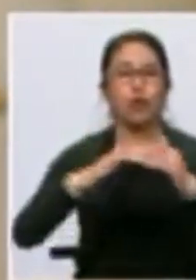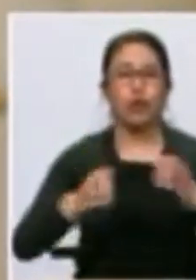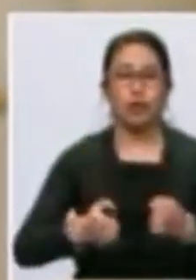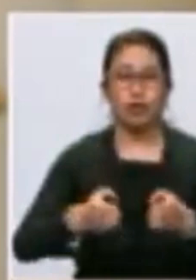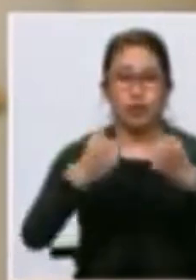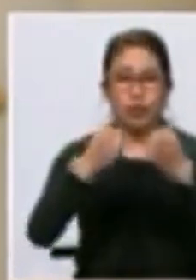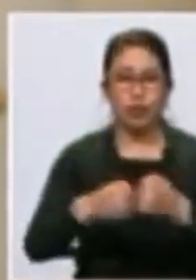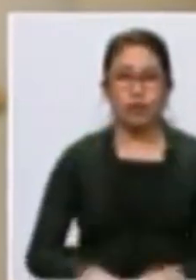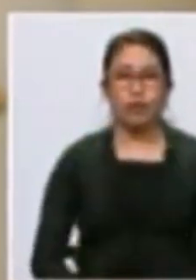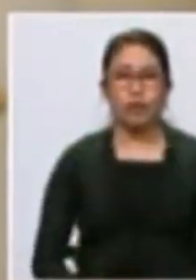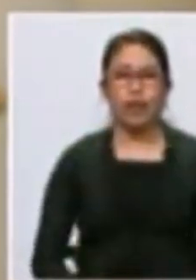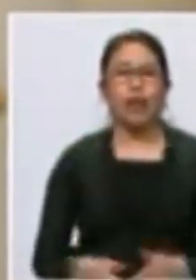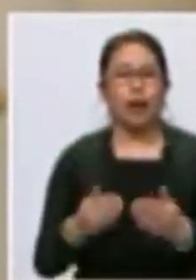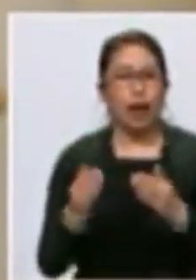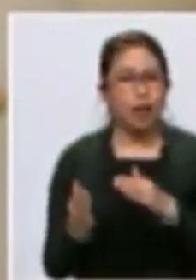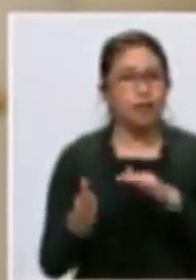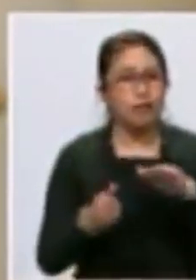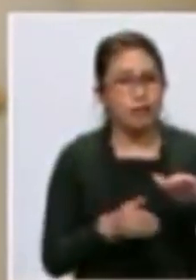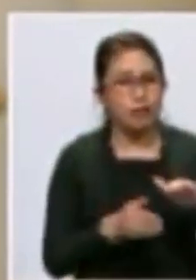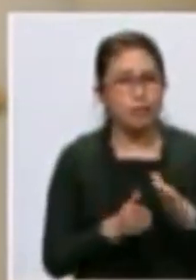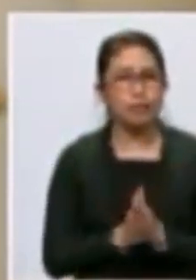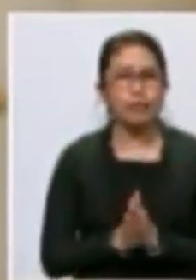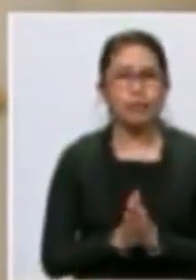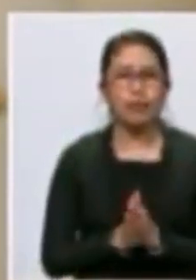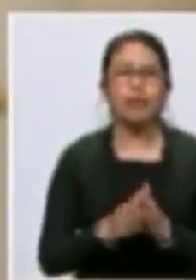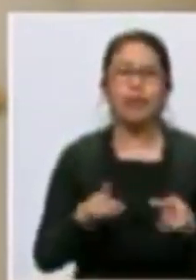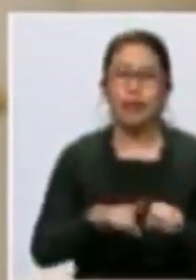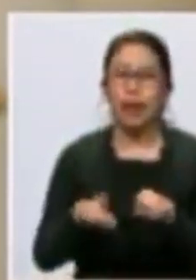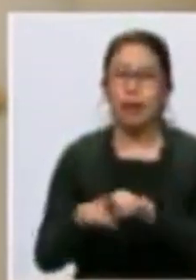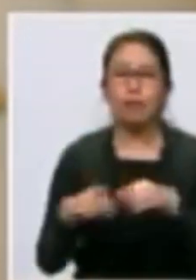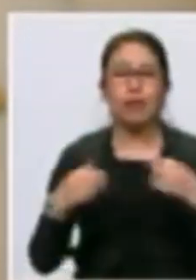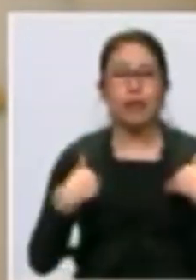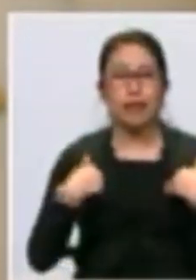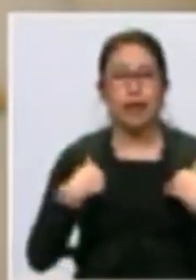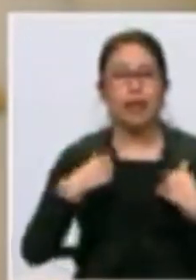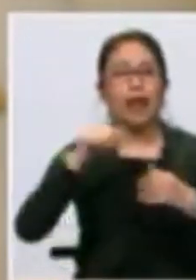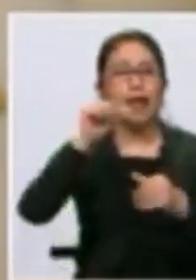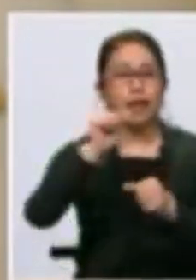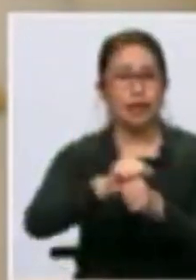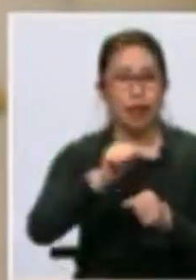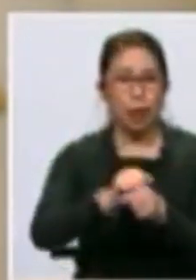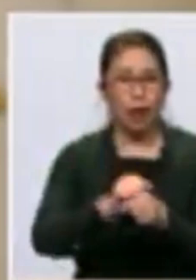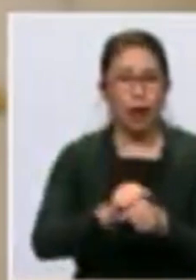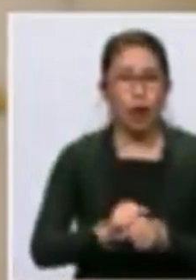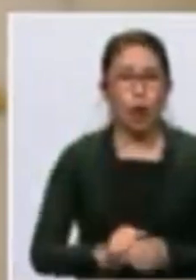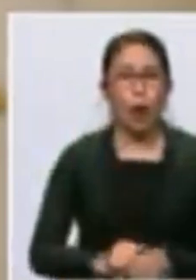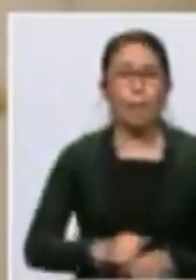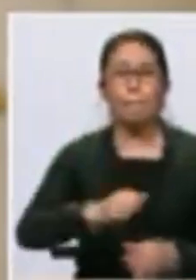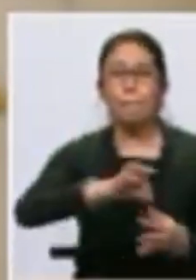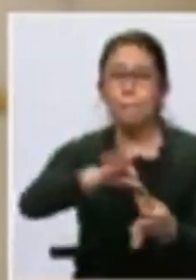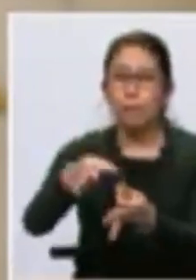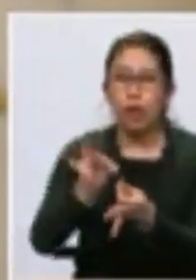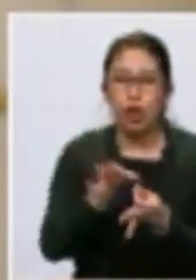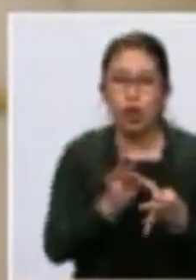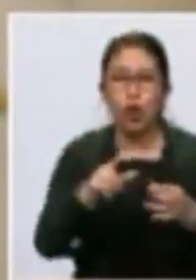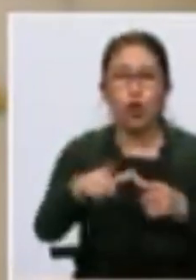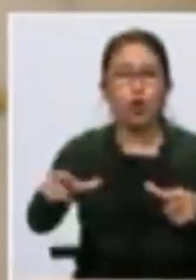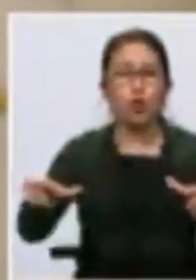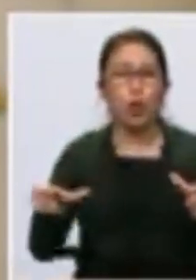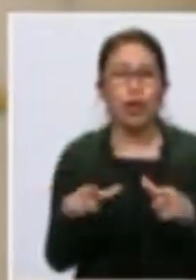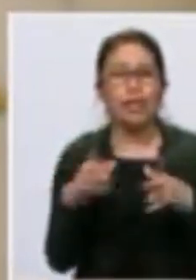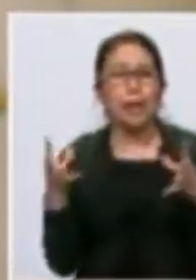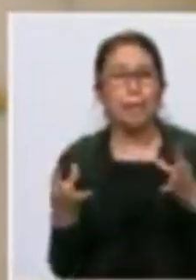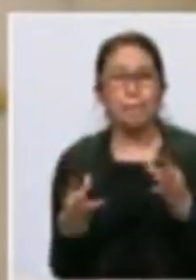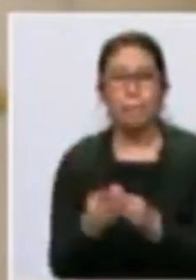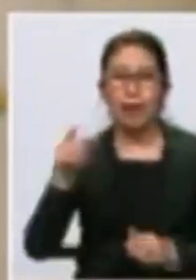crear empleos haciendo obras en salud, vamos a crear empleo mejorando los barrios que más necesitan ayuda